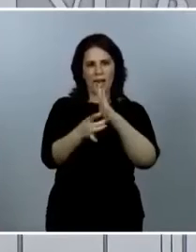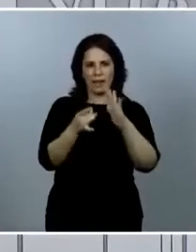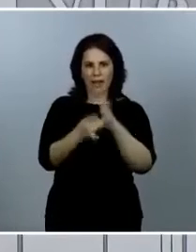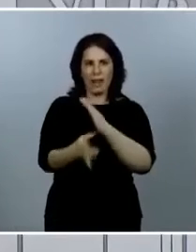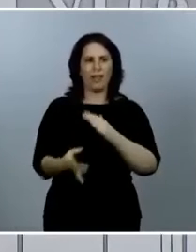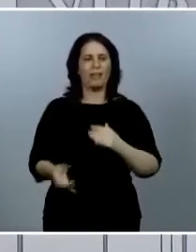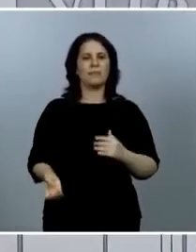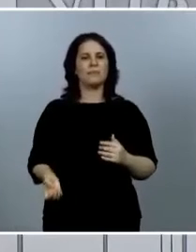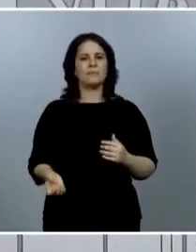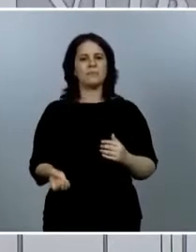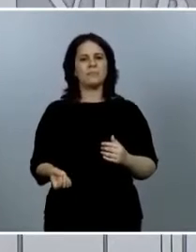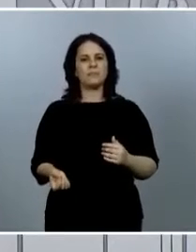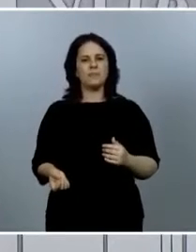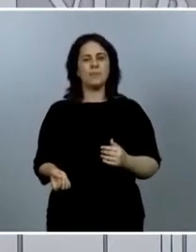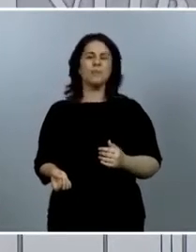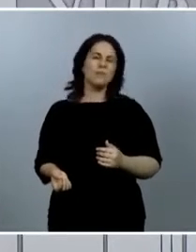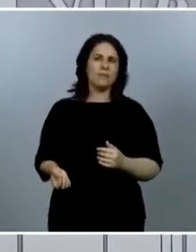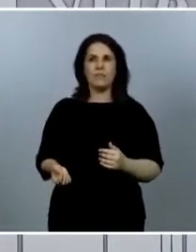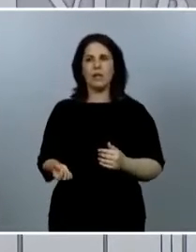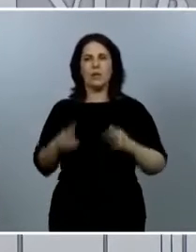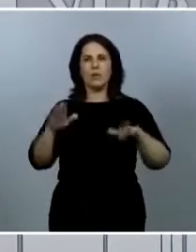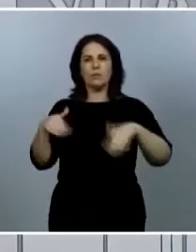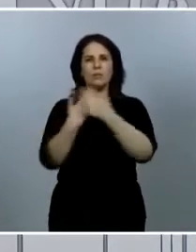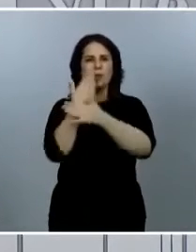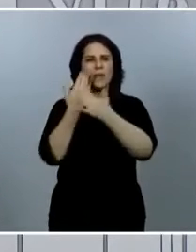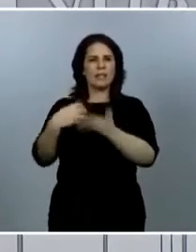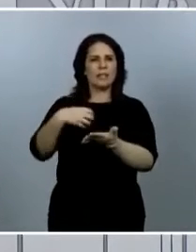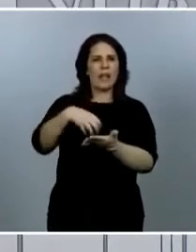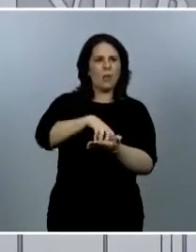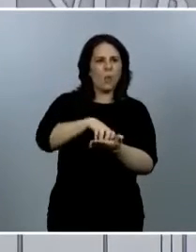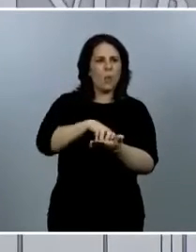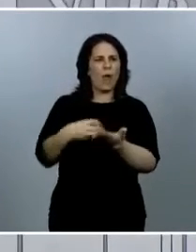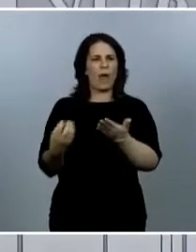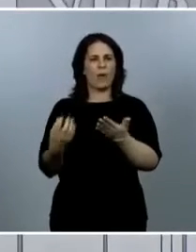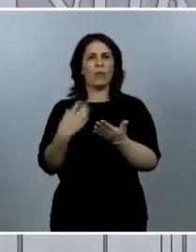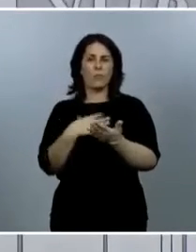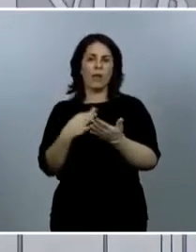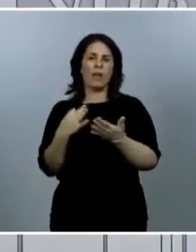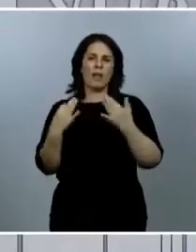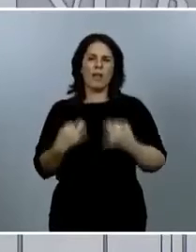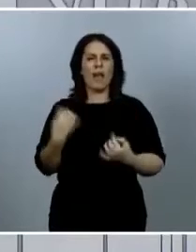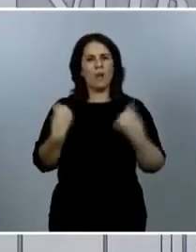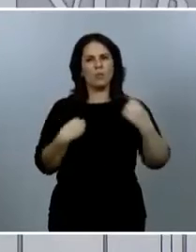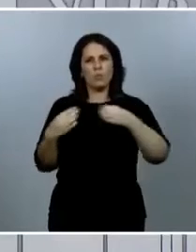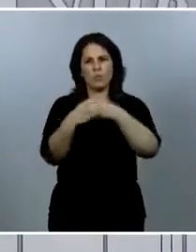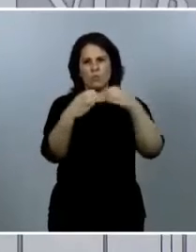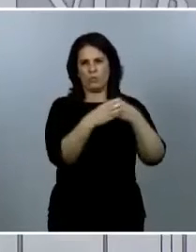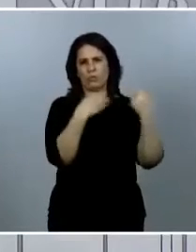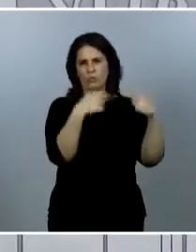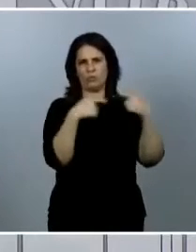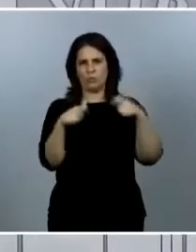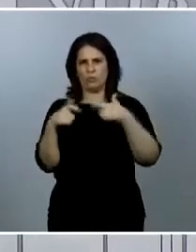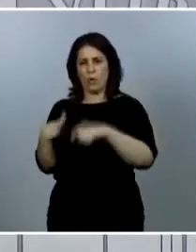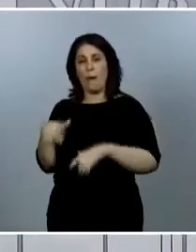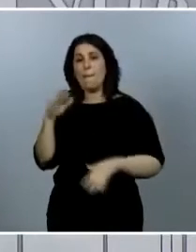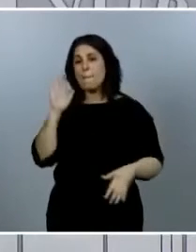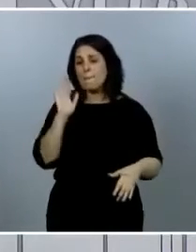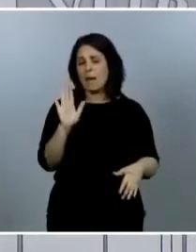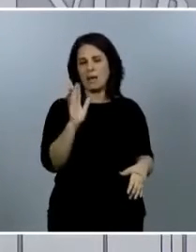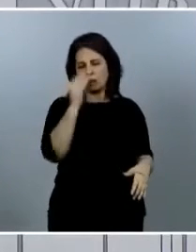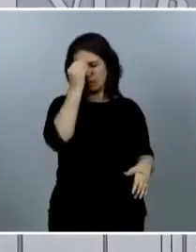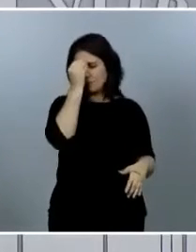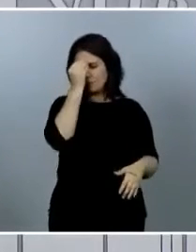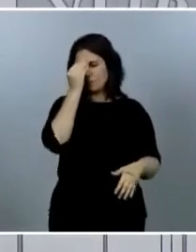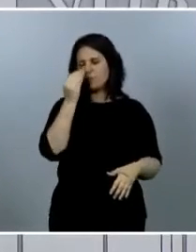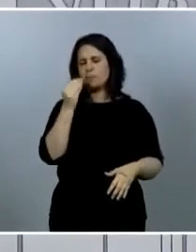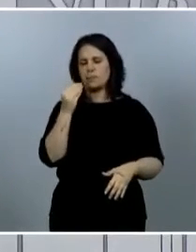pueden generar alguna, precisamente eso, dudas en algunos grupos y en algunos sectores, lo cierto es que yo creo que se van a resarcir con una